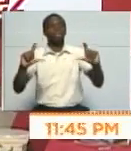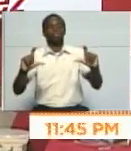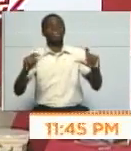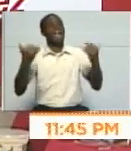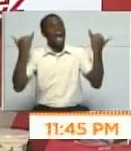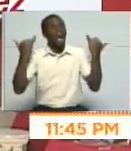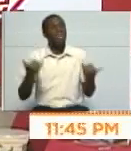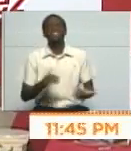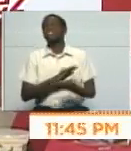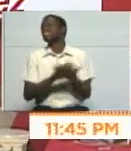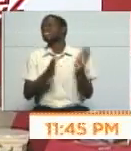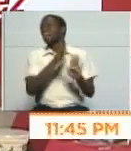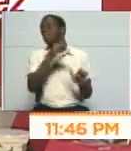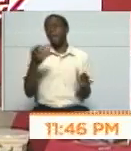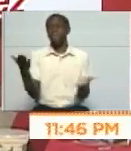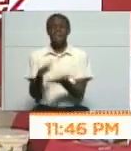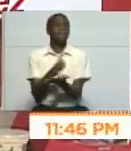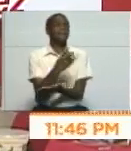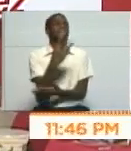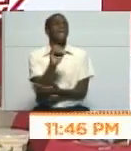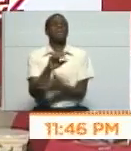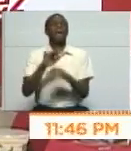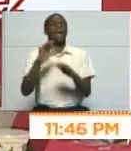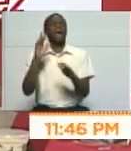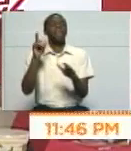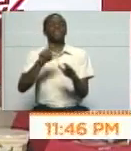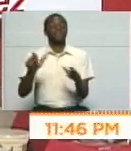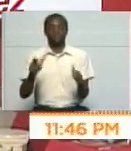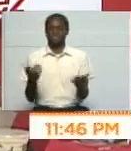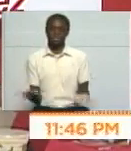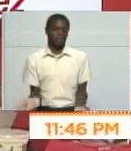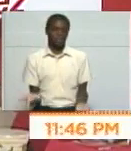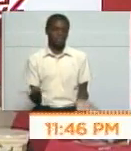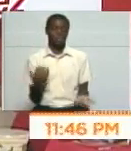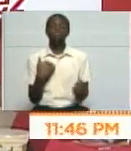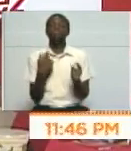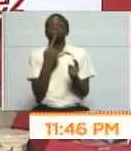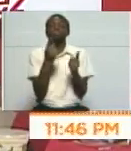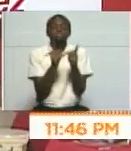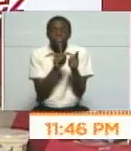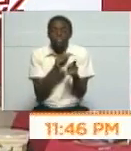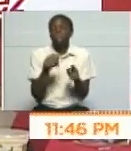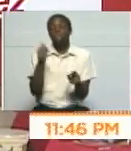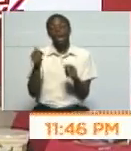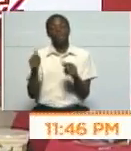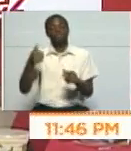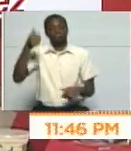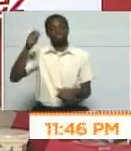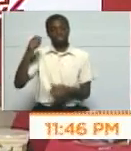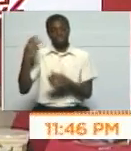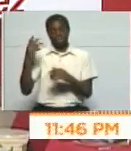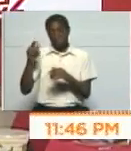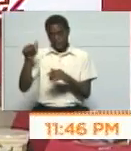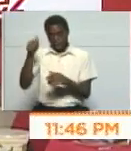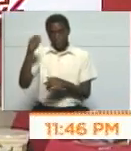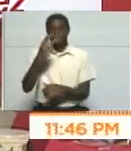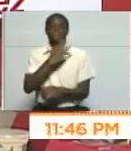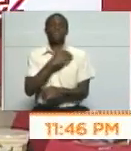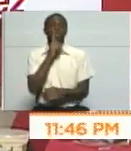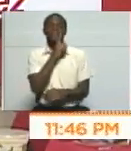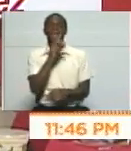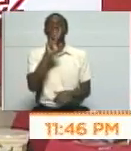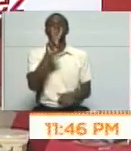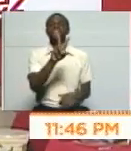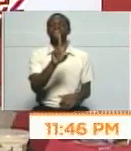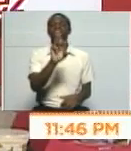que ir, masacre en Socopó. Mentira, no ha pasado más allá de lo que yo estoy diciendo, confirmado por el general Benavides Torres que está en el sitio. Aquí no andamos